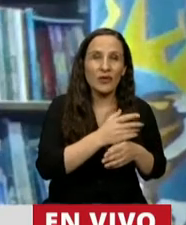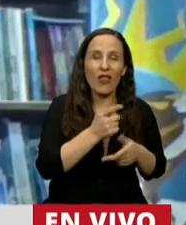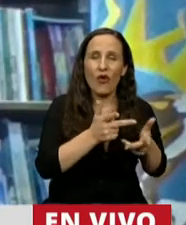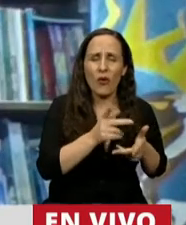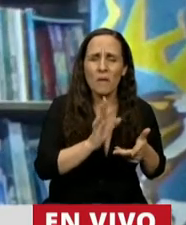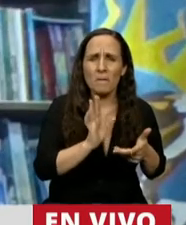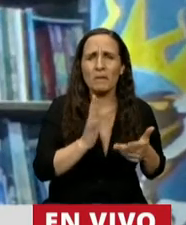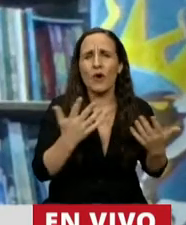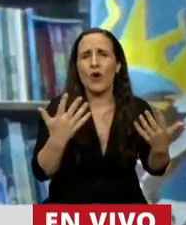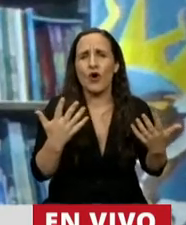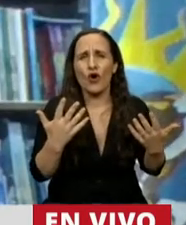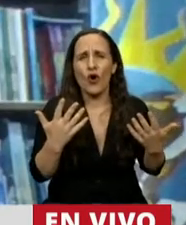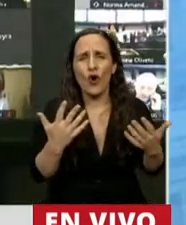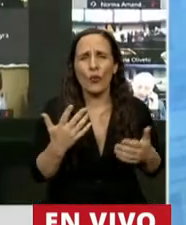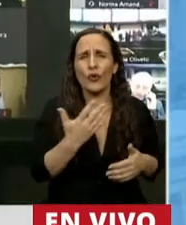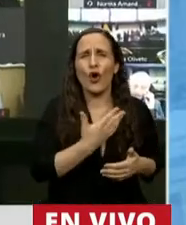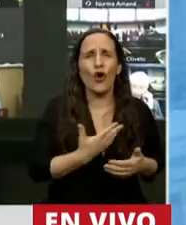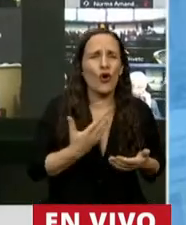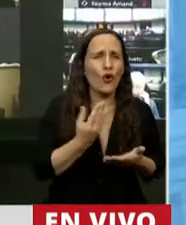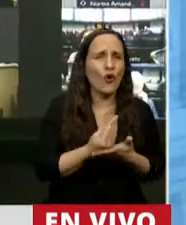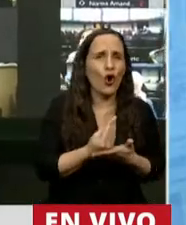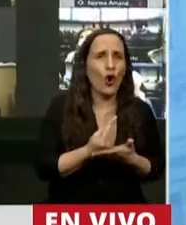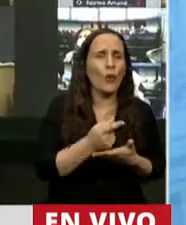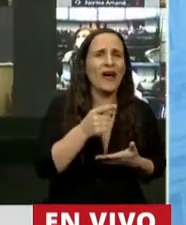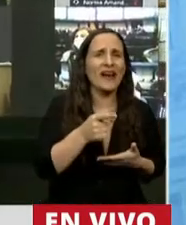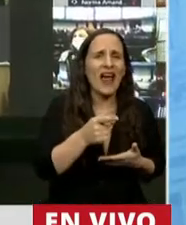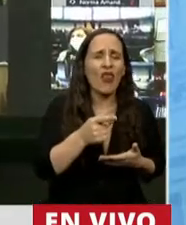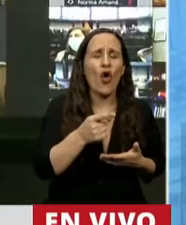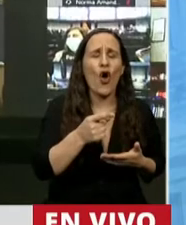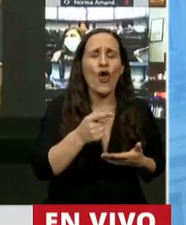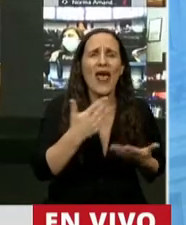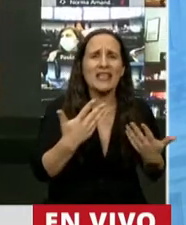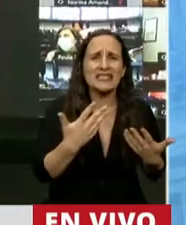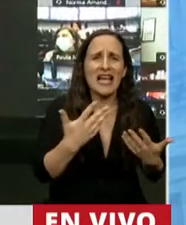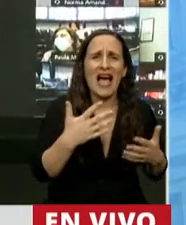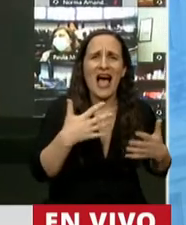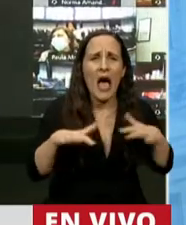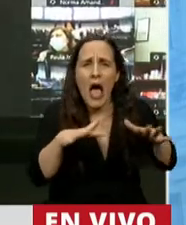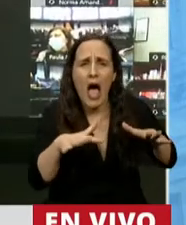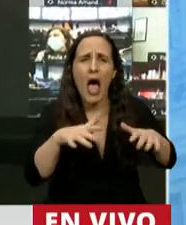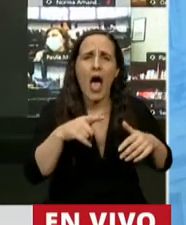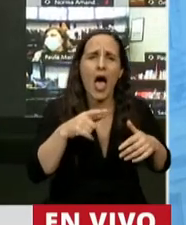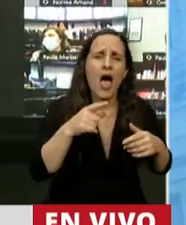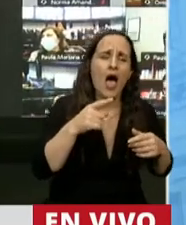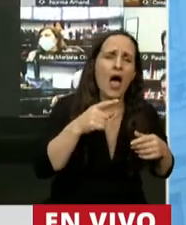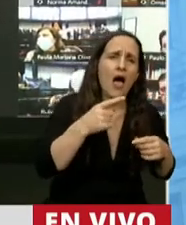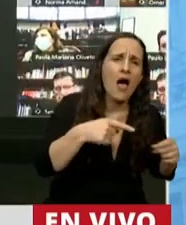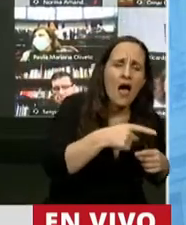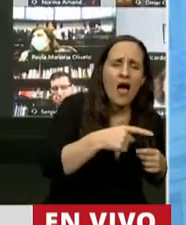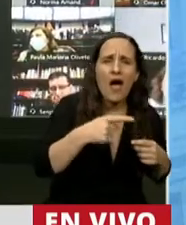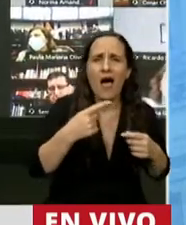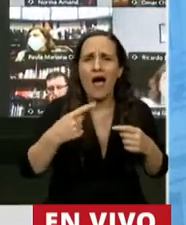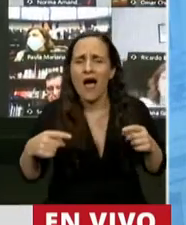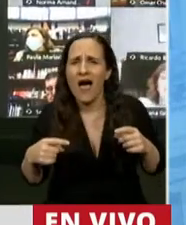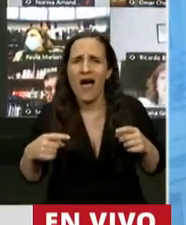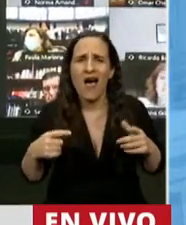claro que los gobernadores salen corriendo. Todo el tiempo están corriendo los gobernadores. Para un lado y para el otro. Como